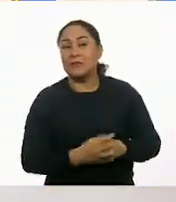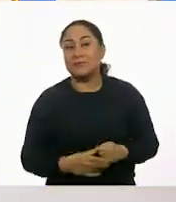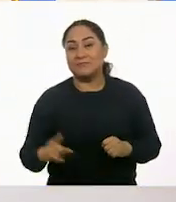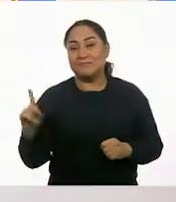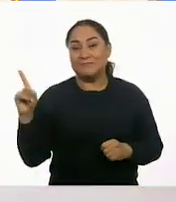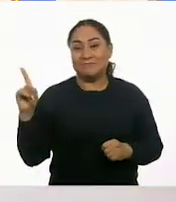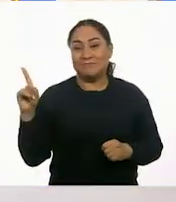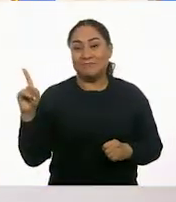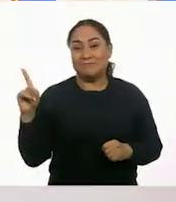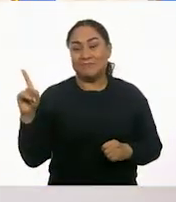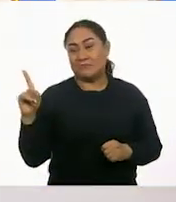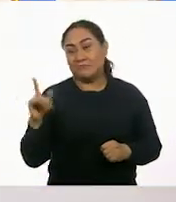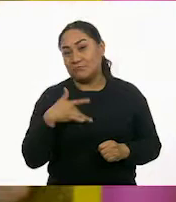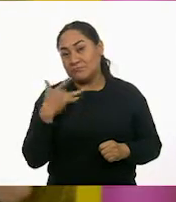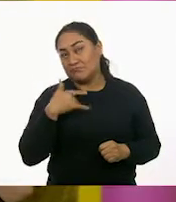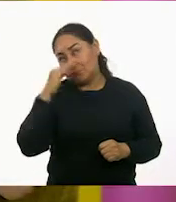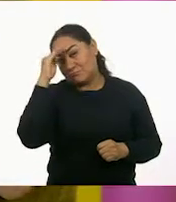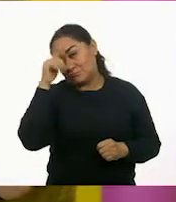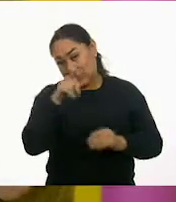¿Ustedes qué piensan de este libro?